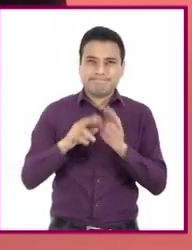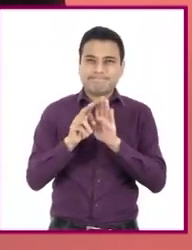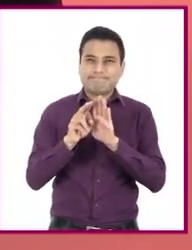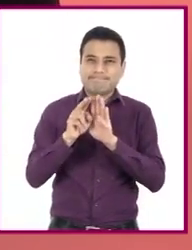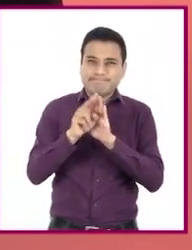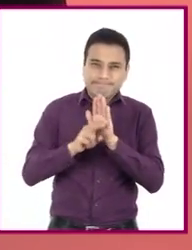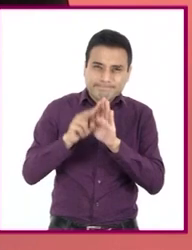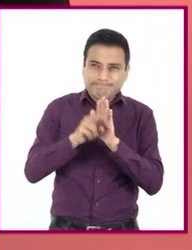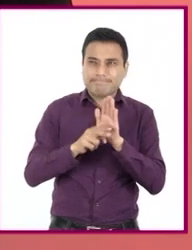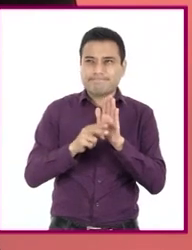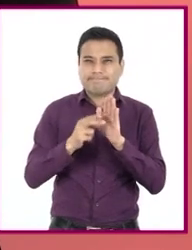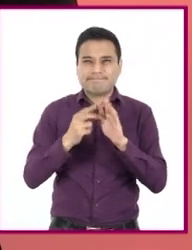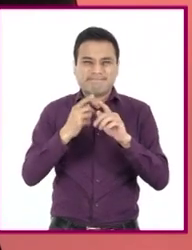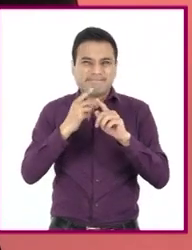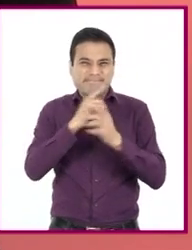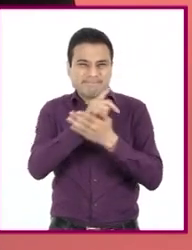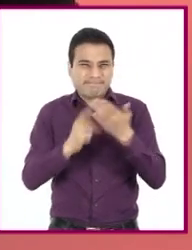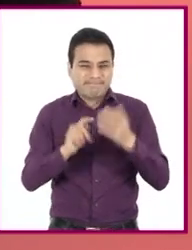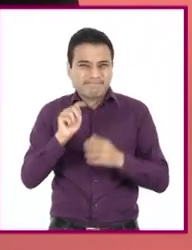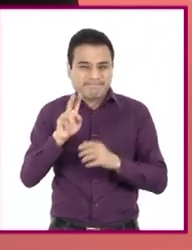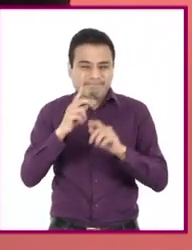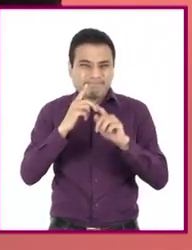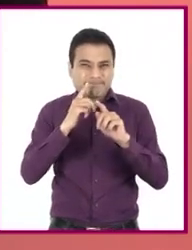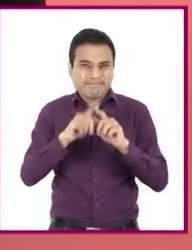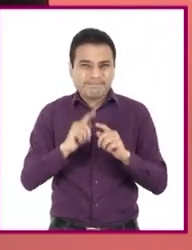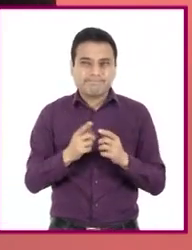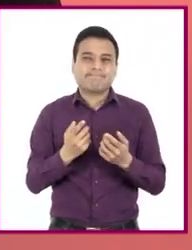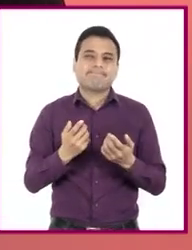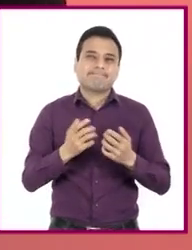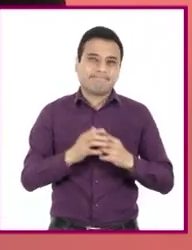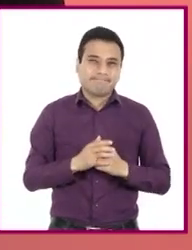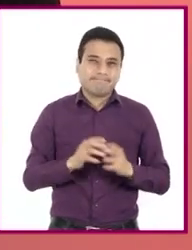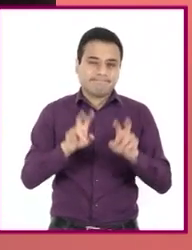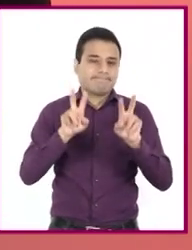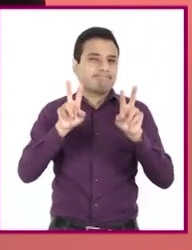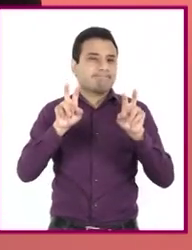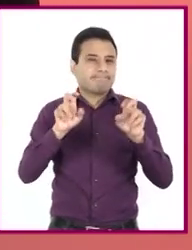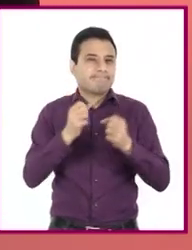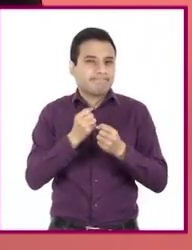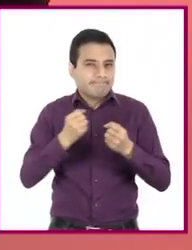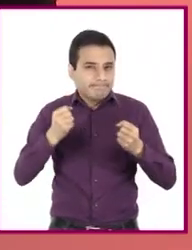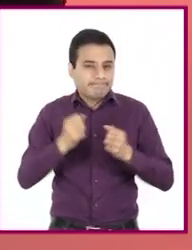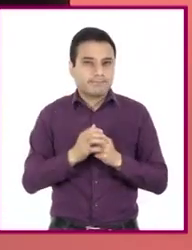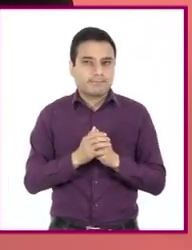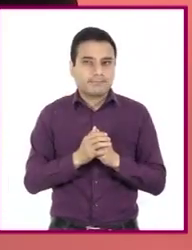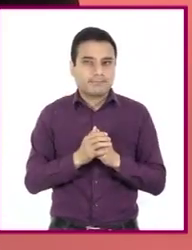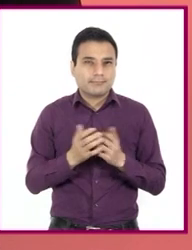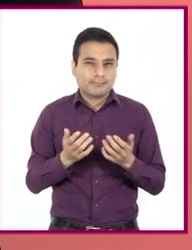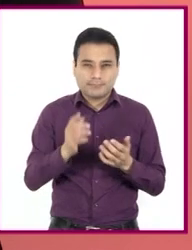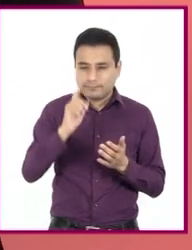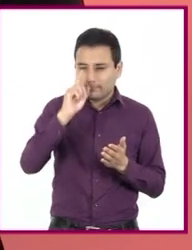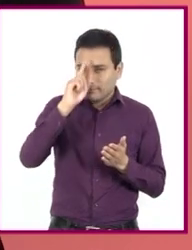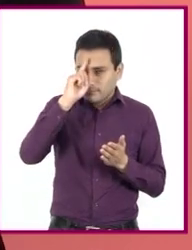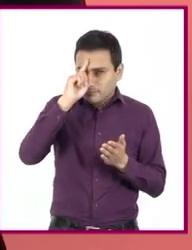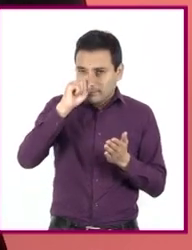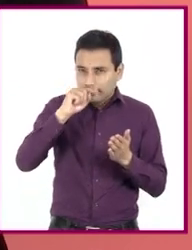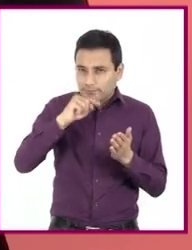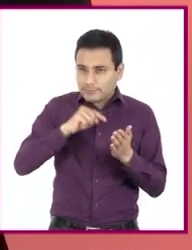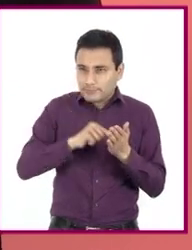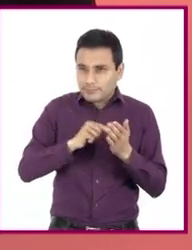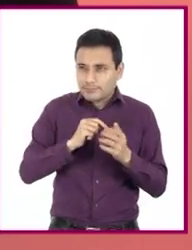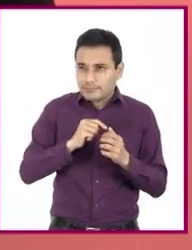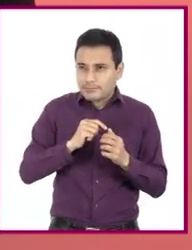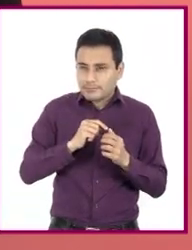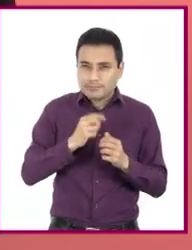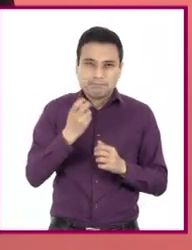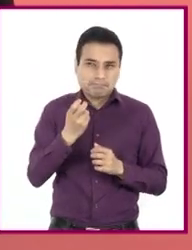escuchado contienen información que gira en torno al tema de la obesidad. Me imagino que este fue un criterio para considerarlos